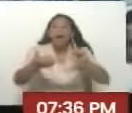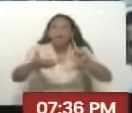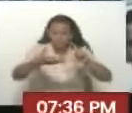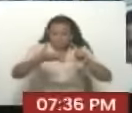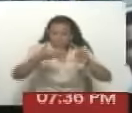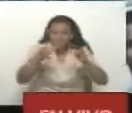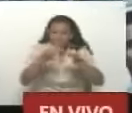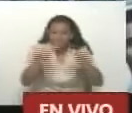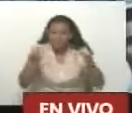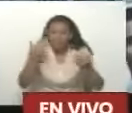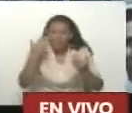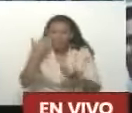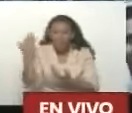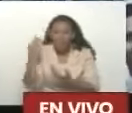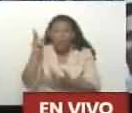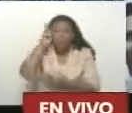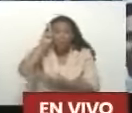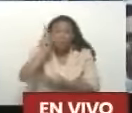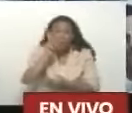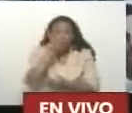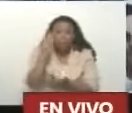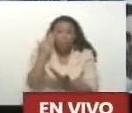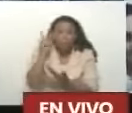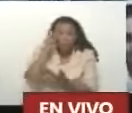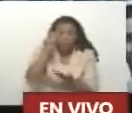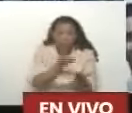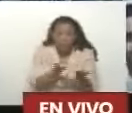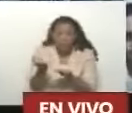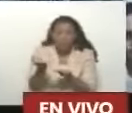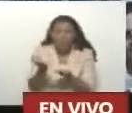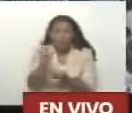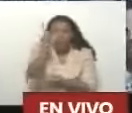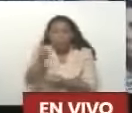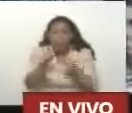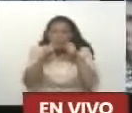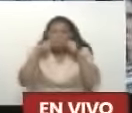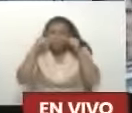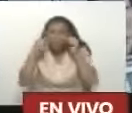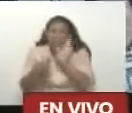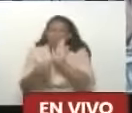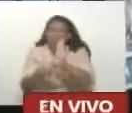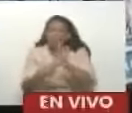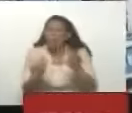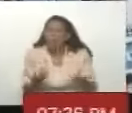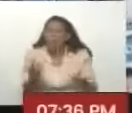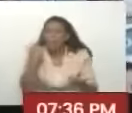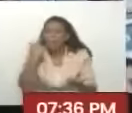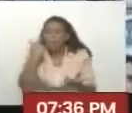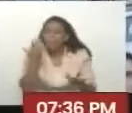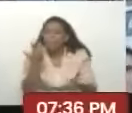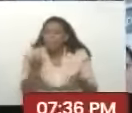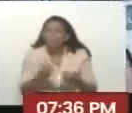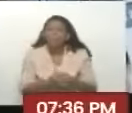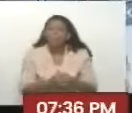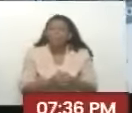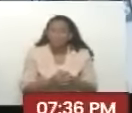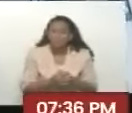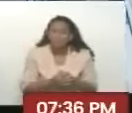El profesor Ramon Ebla puede ver Si muestras El tarjetón Completo Yo estaría Muy agradecido